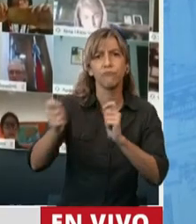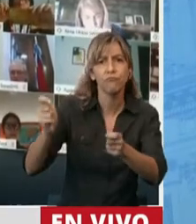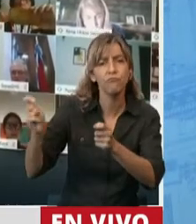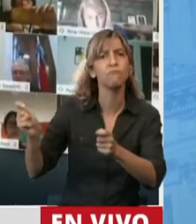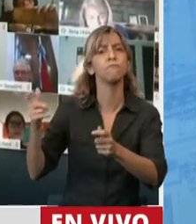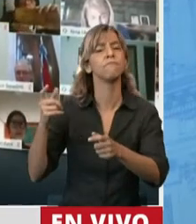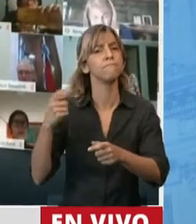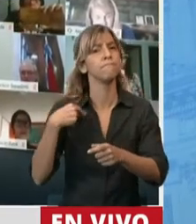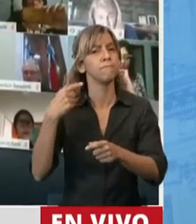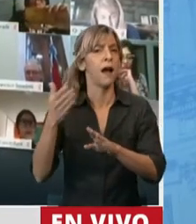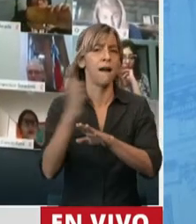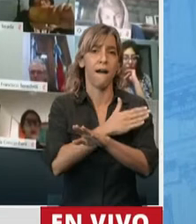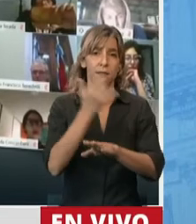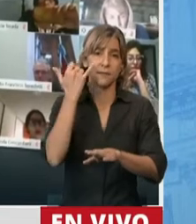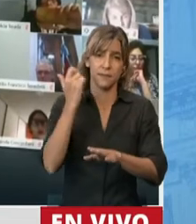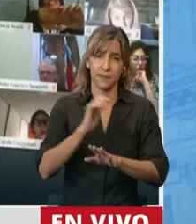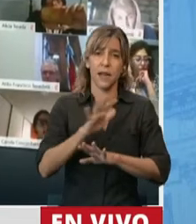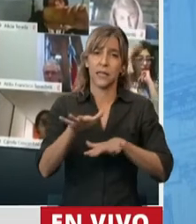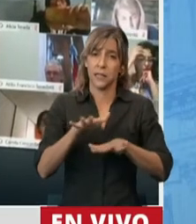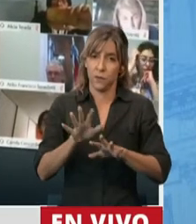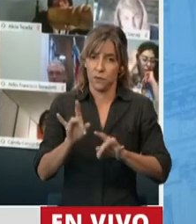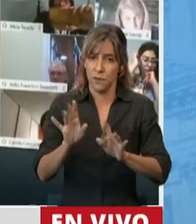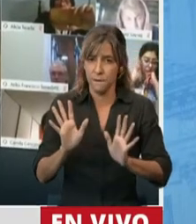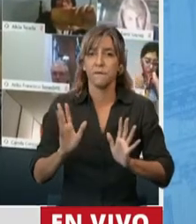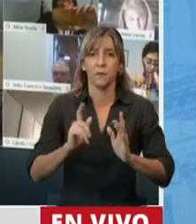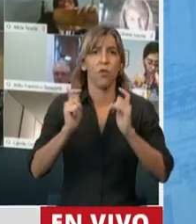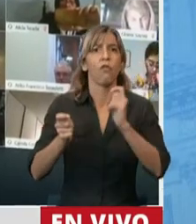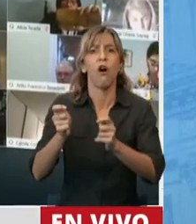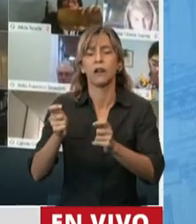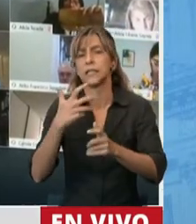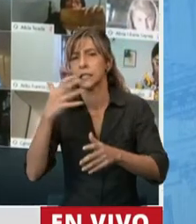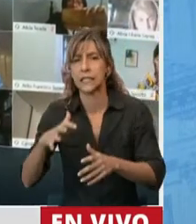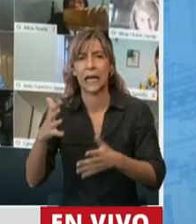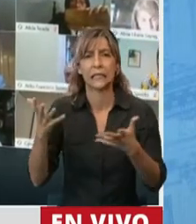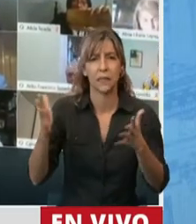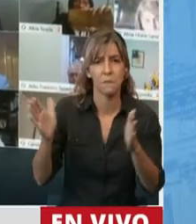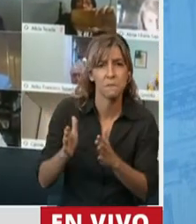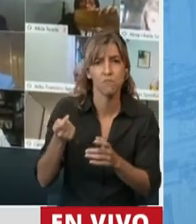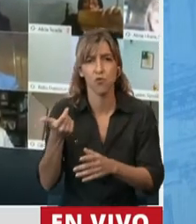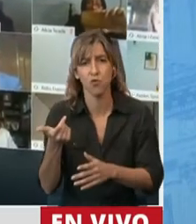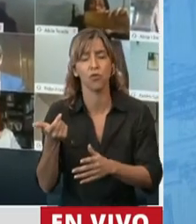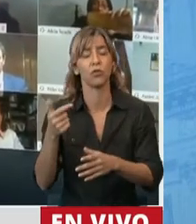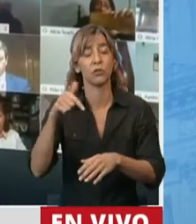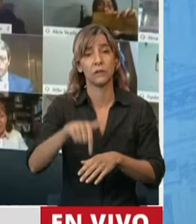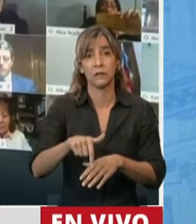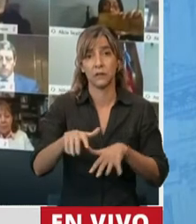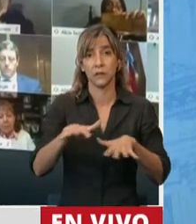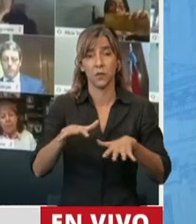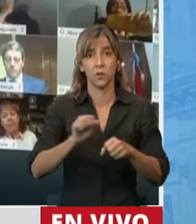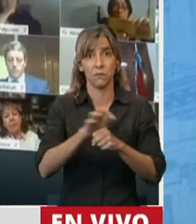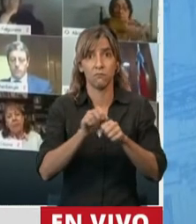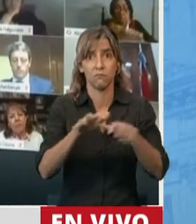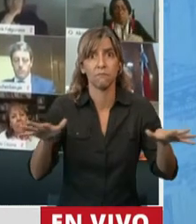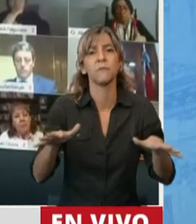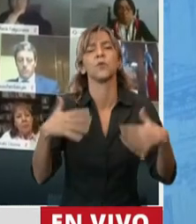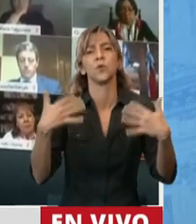en una situación crítica. Y como entre muchas otras cosas, la pandemia empeoró la situación de